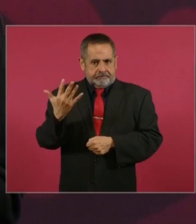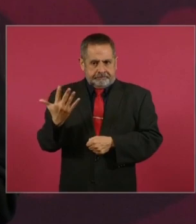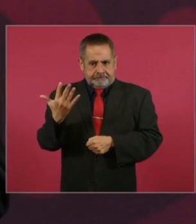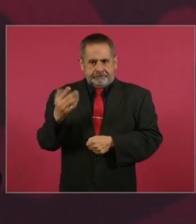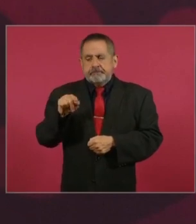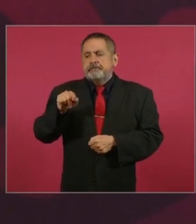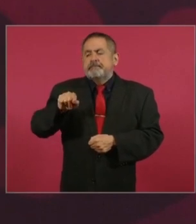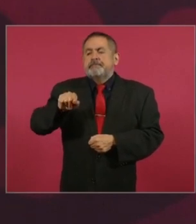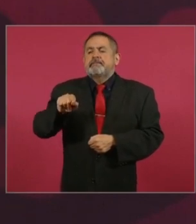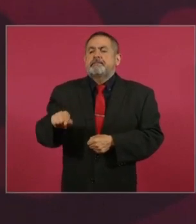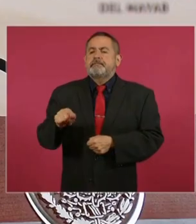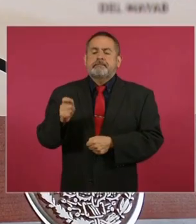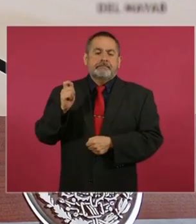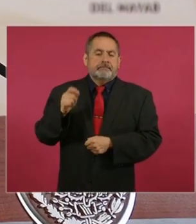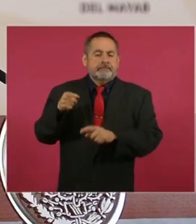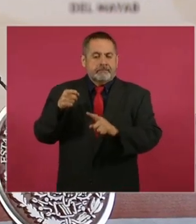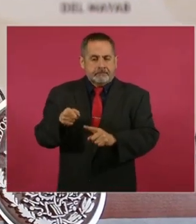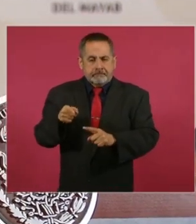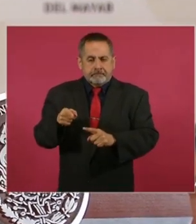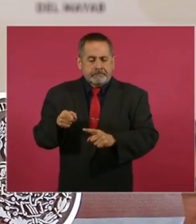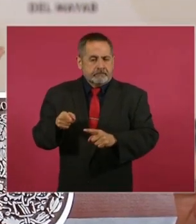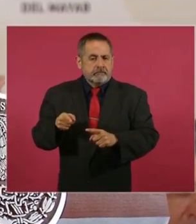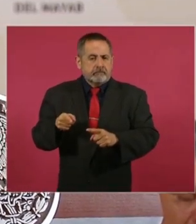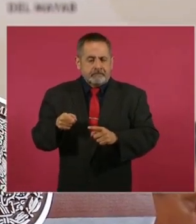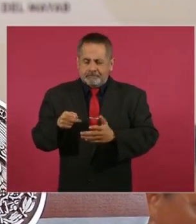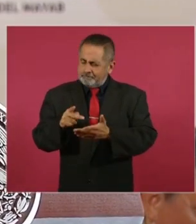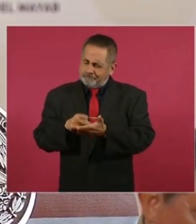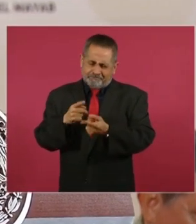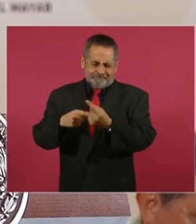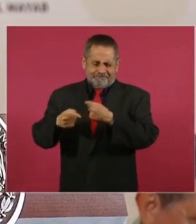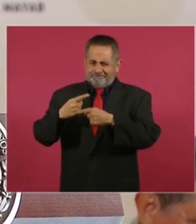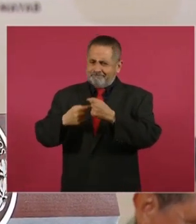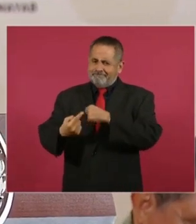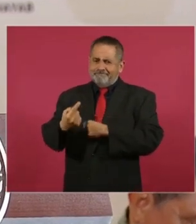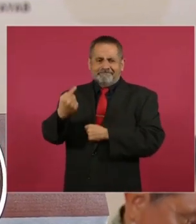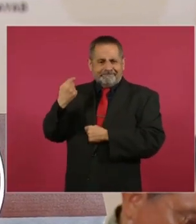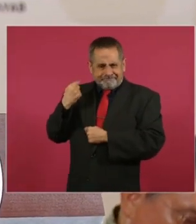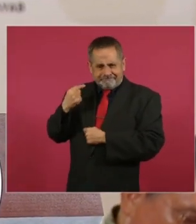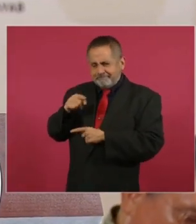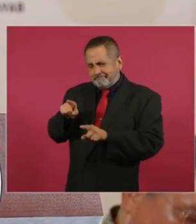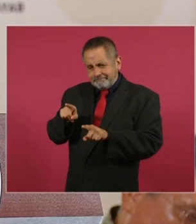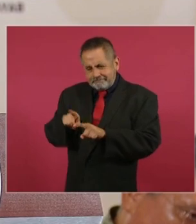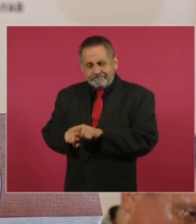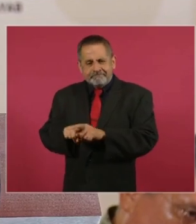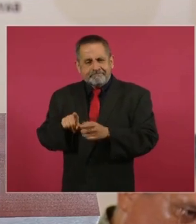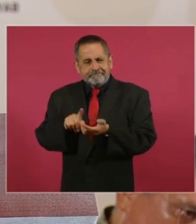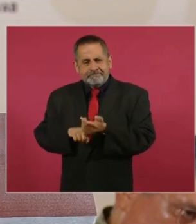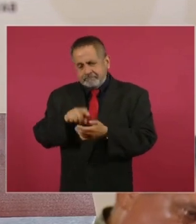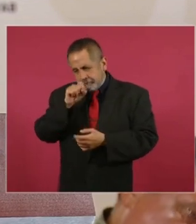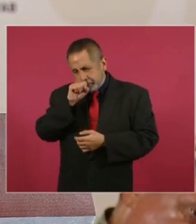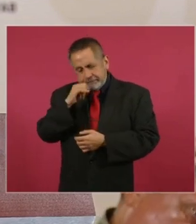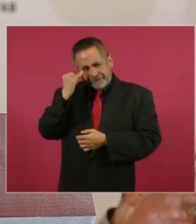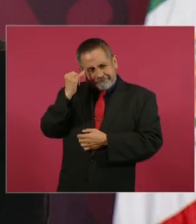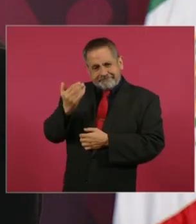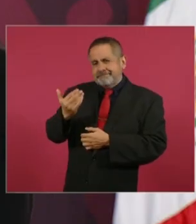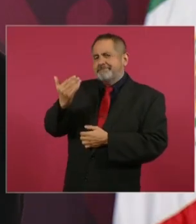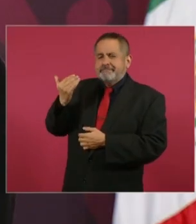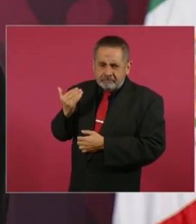el regresar el espíritu y